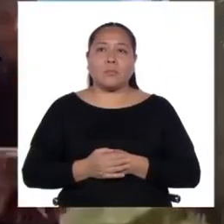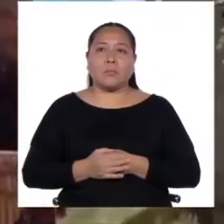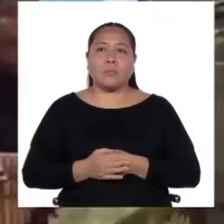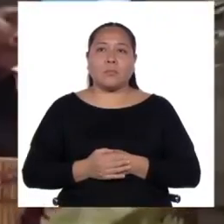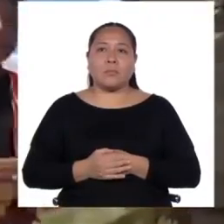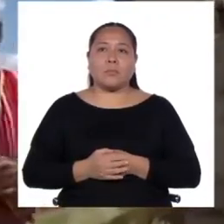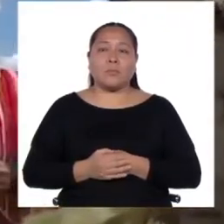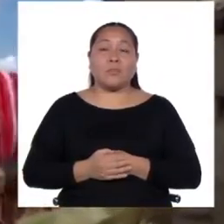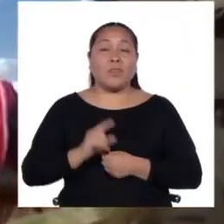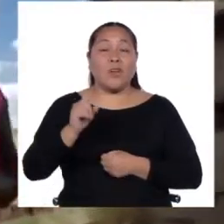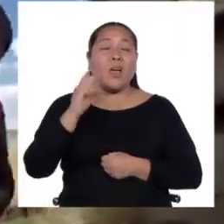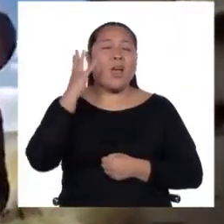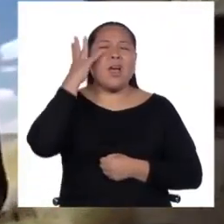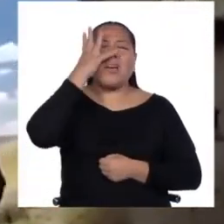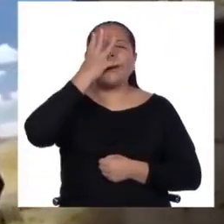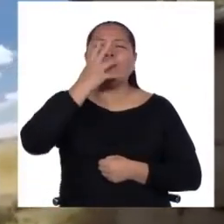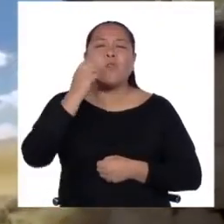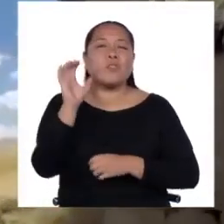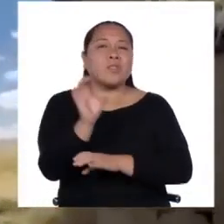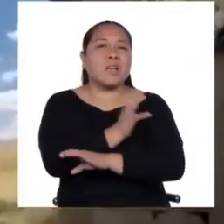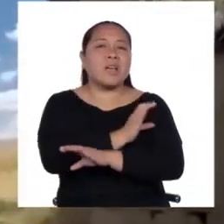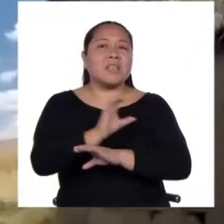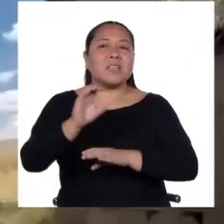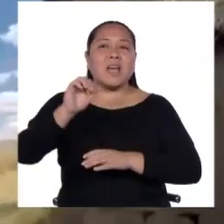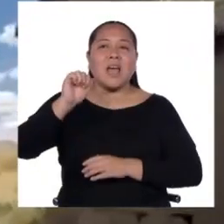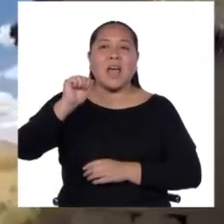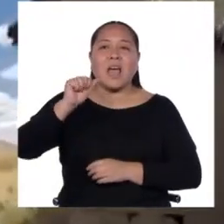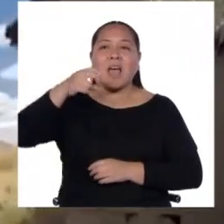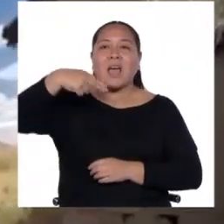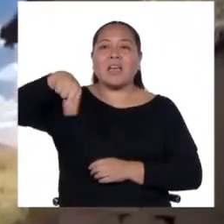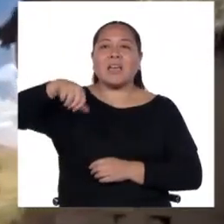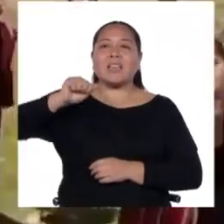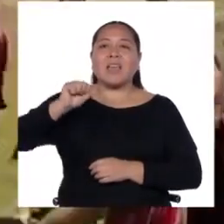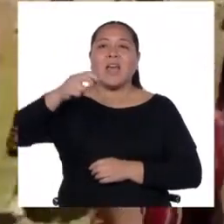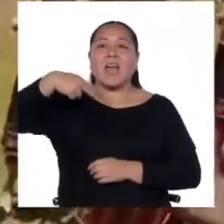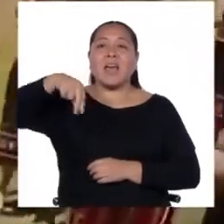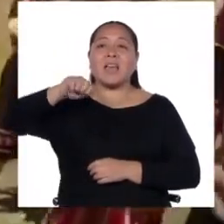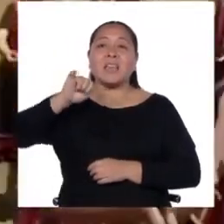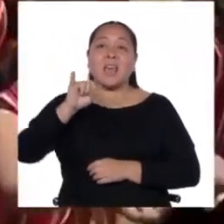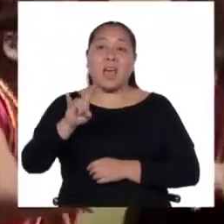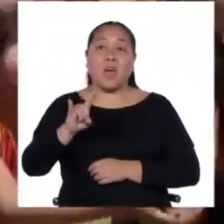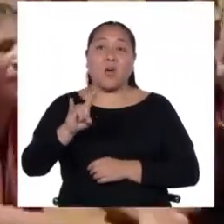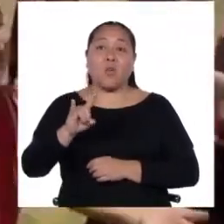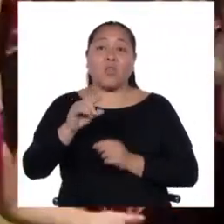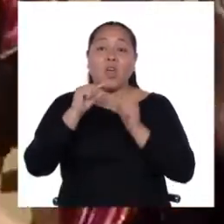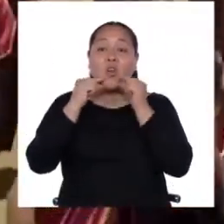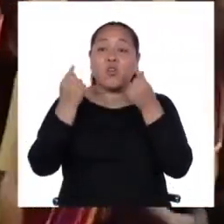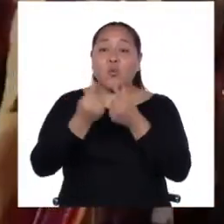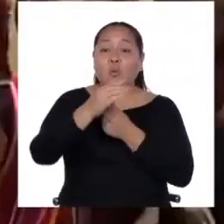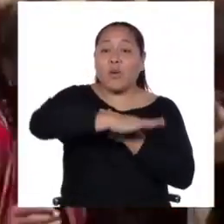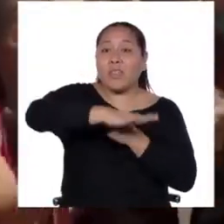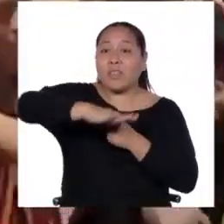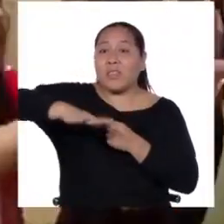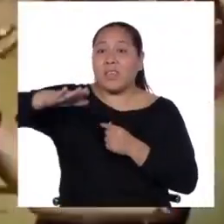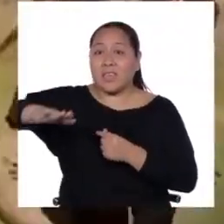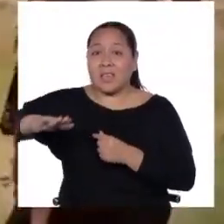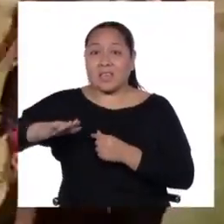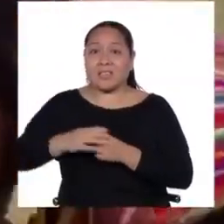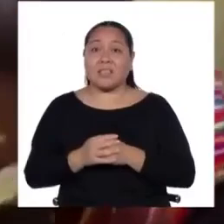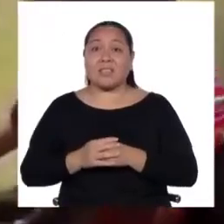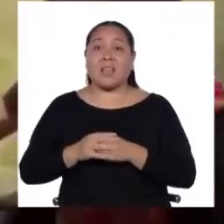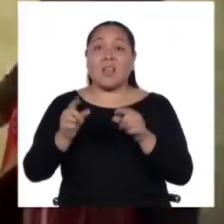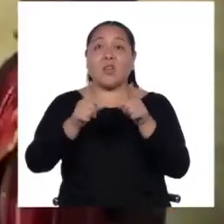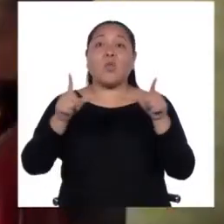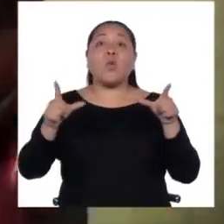O esa hermosa canción Añañao del coro de niños Canahuahuacunas de la provincia de